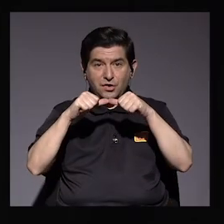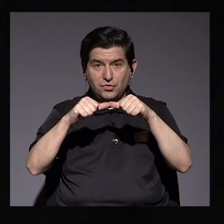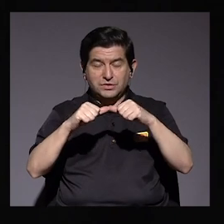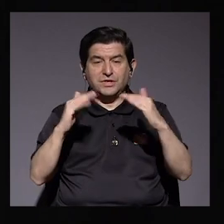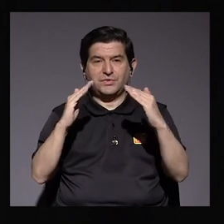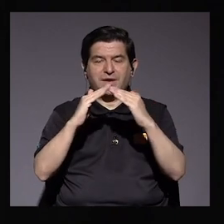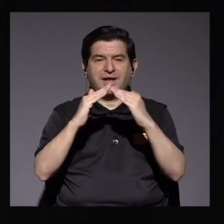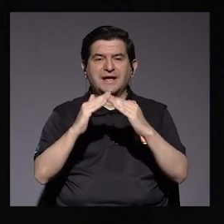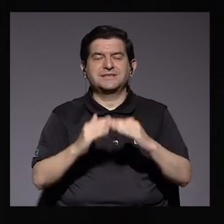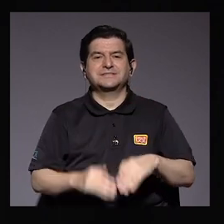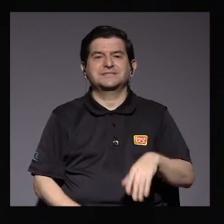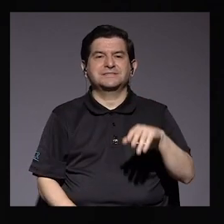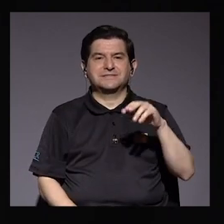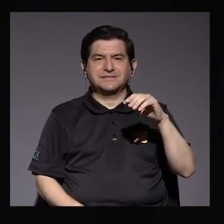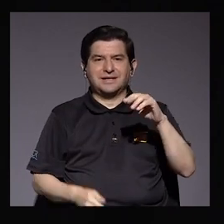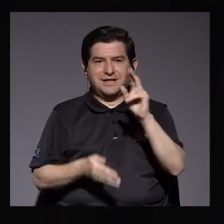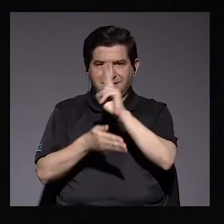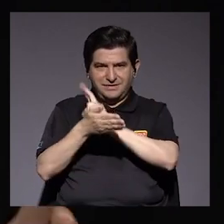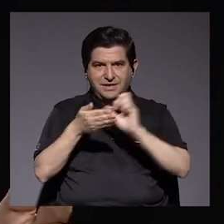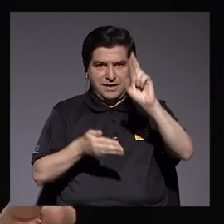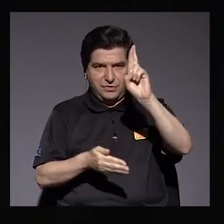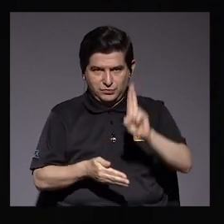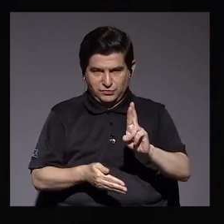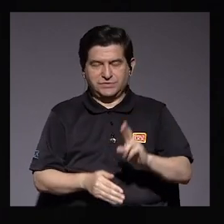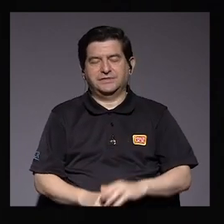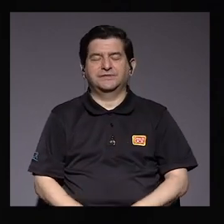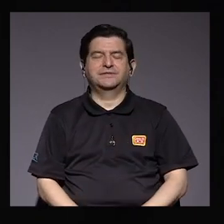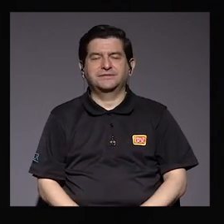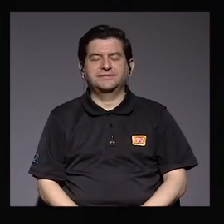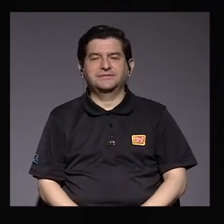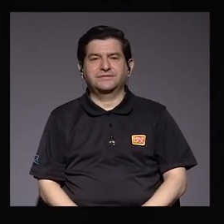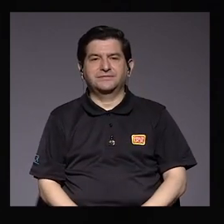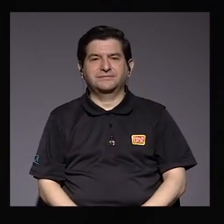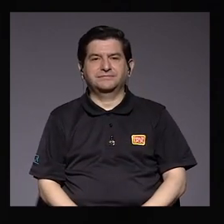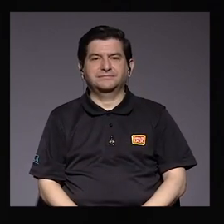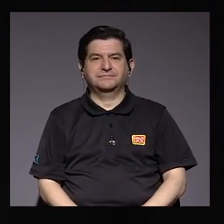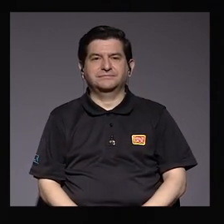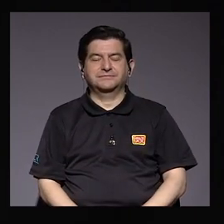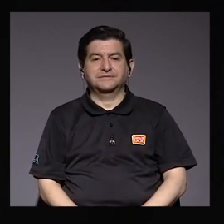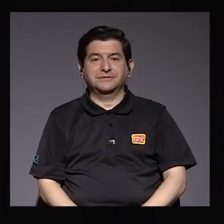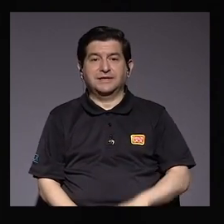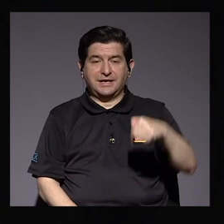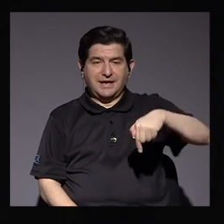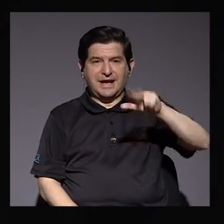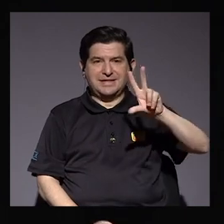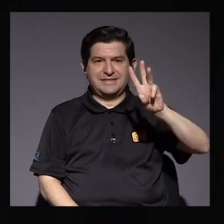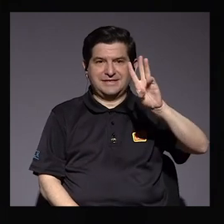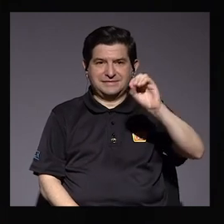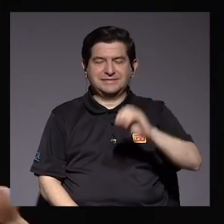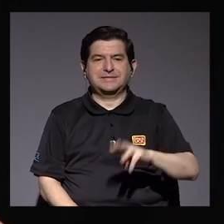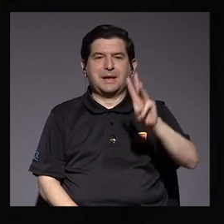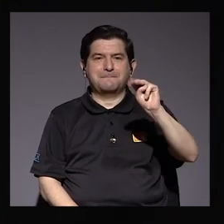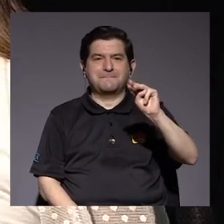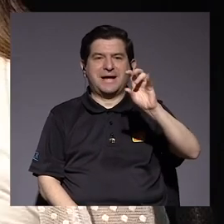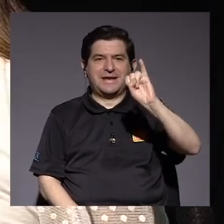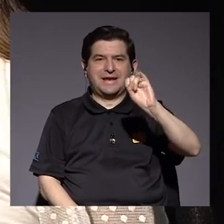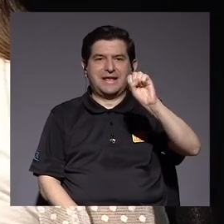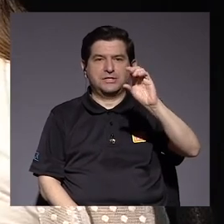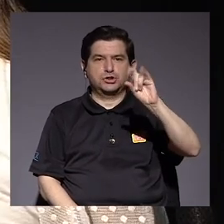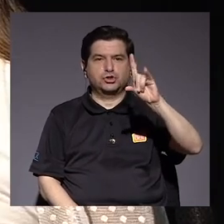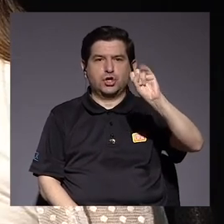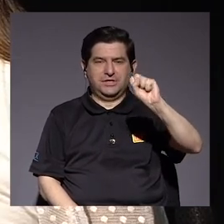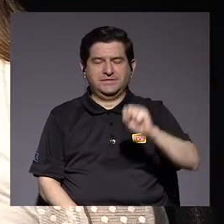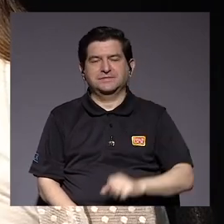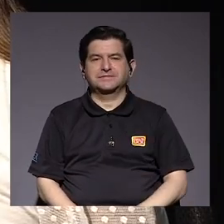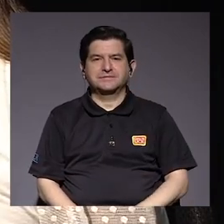Regresamos a la casa de don Rodrigo Facio, aquí en el campus, casualmente, que lleva su nombre, en la Universidad de Costa Rica. Estoy en 360 con René